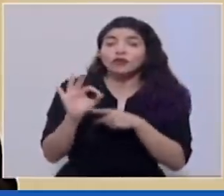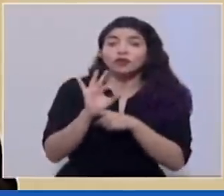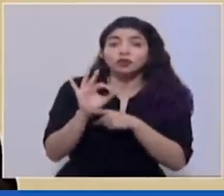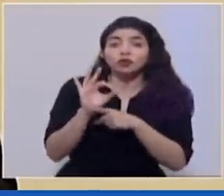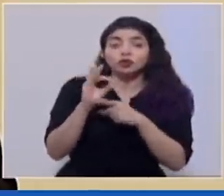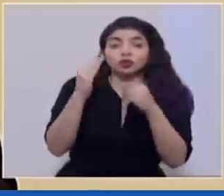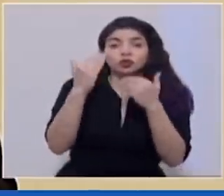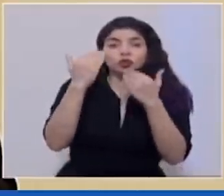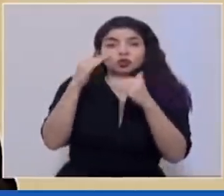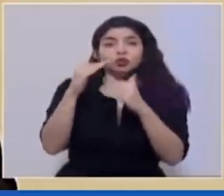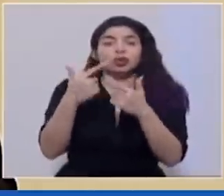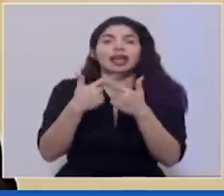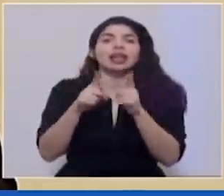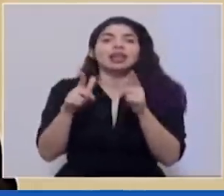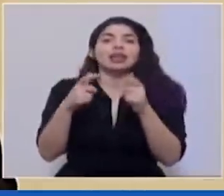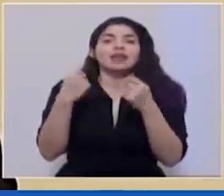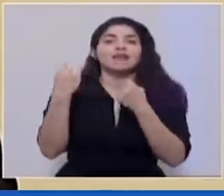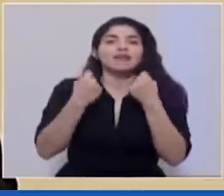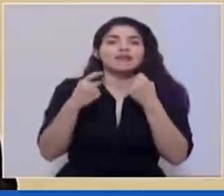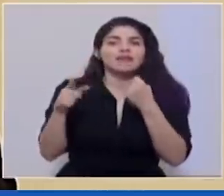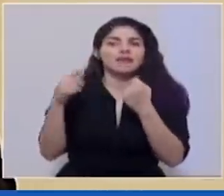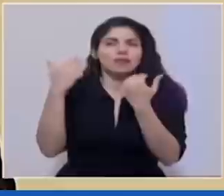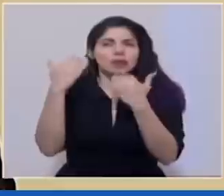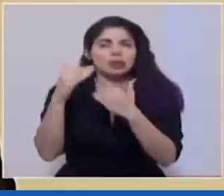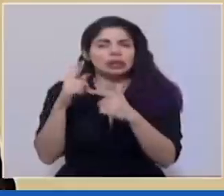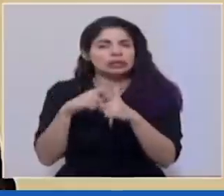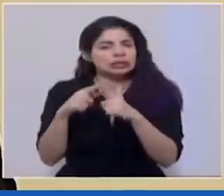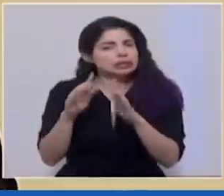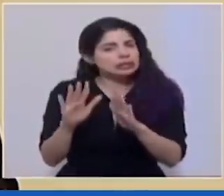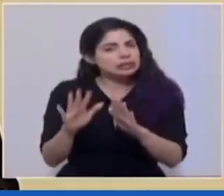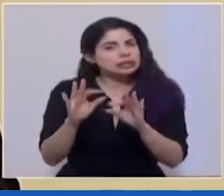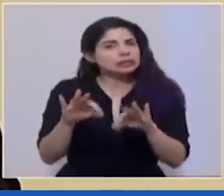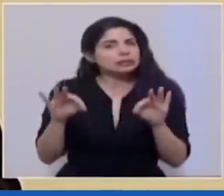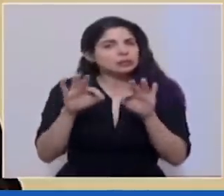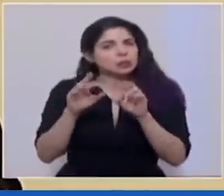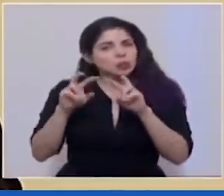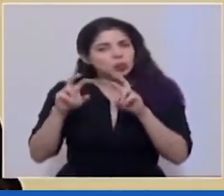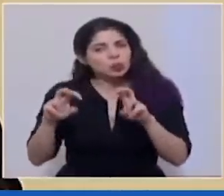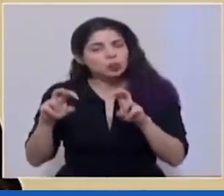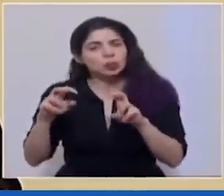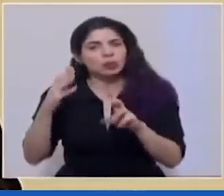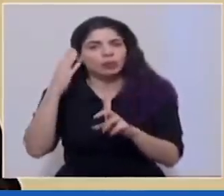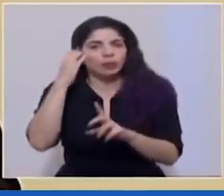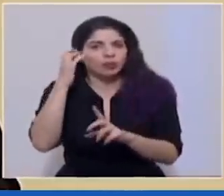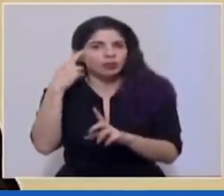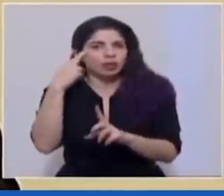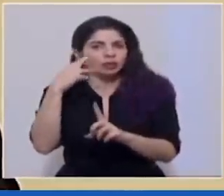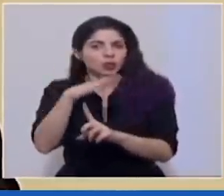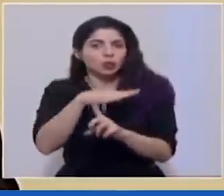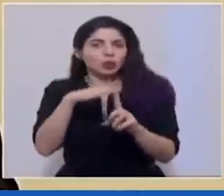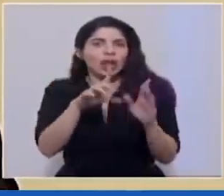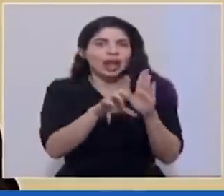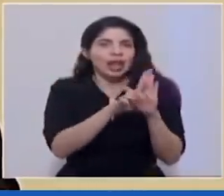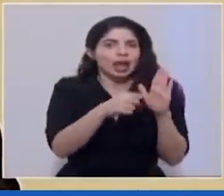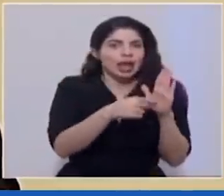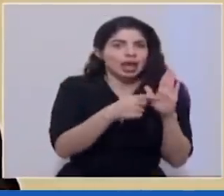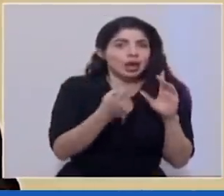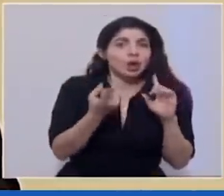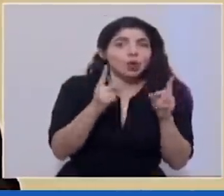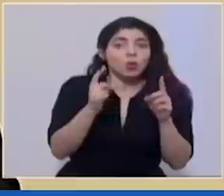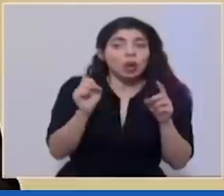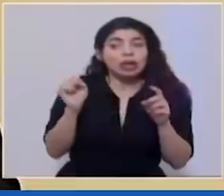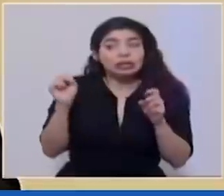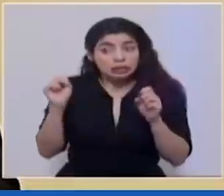restricción a libre tránsito y pues ahí es importante analizarlo en el contexto jurídico de lo que sí podría